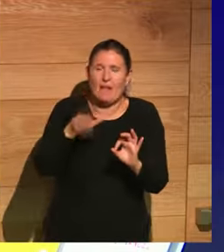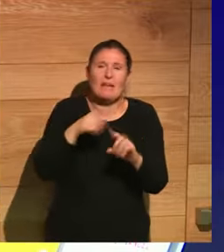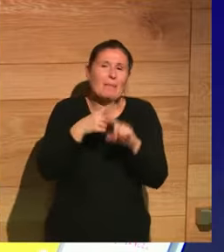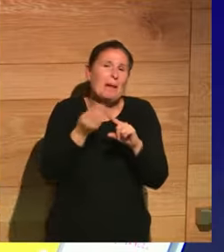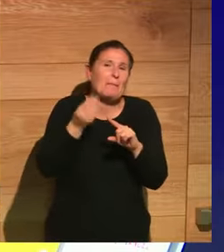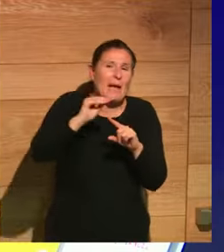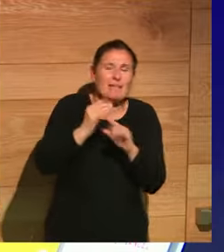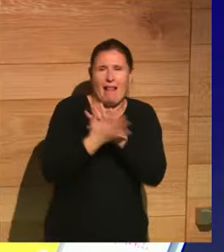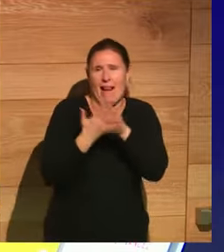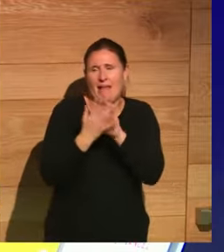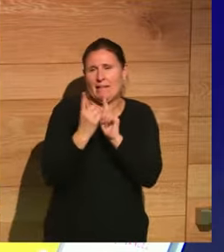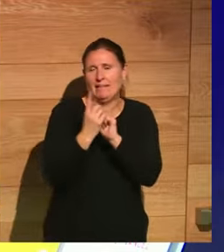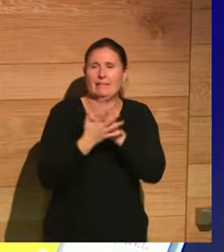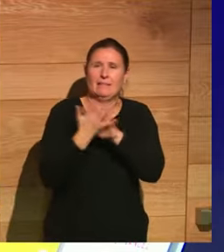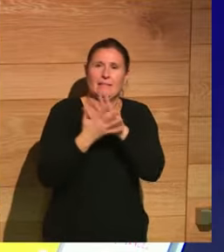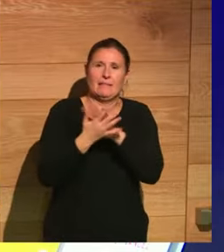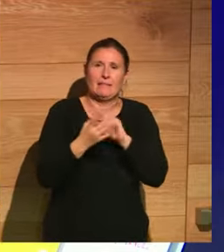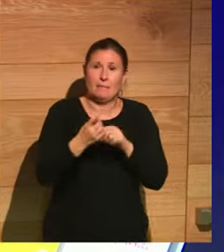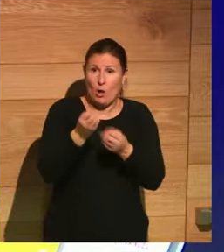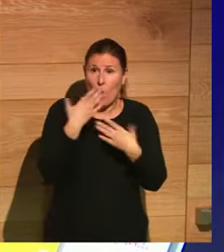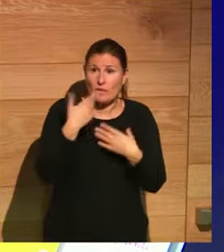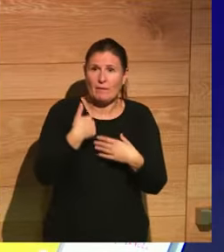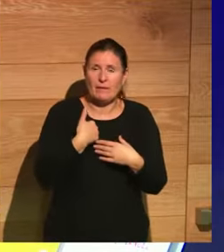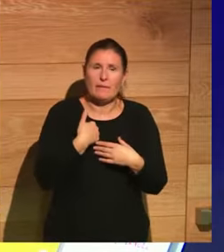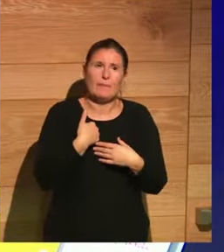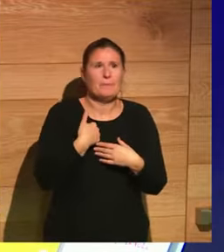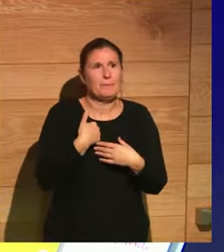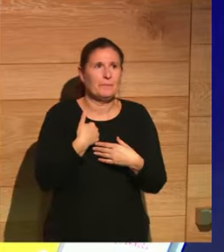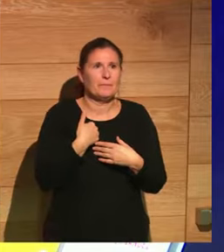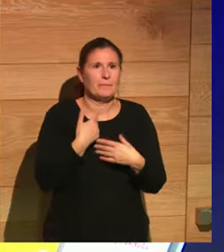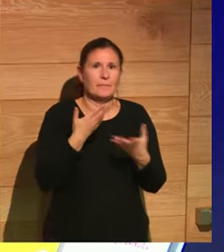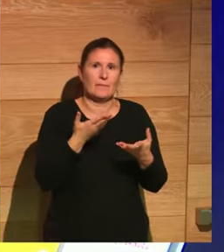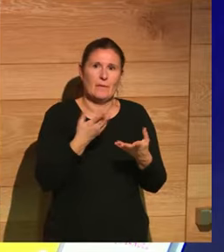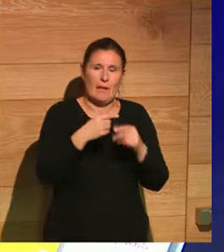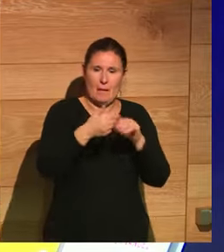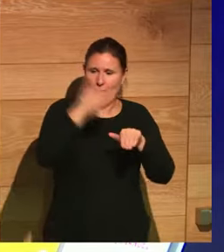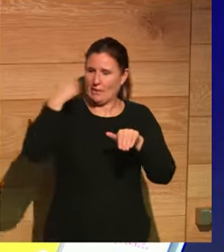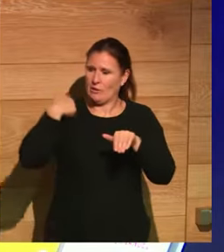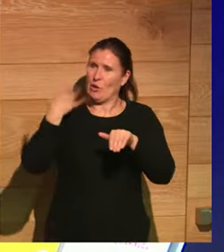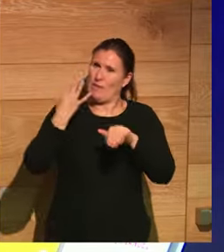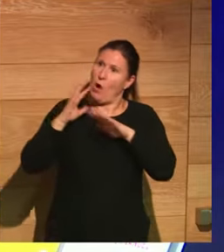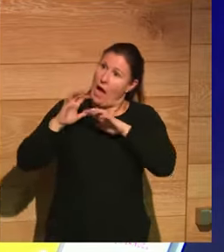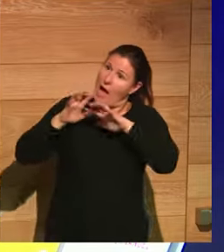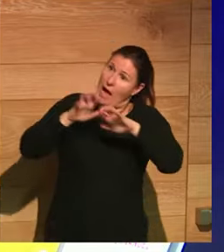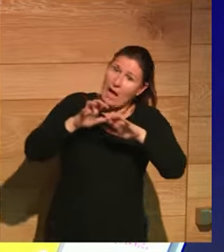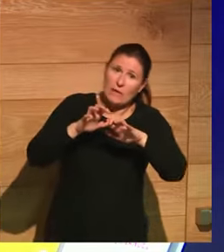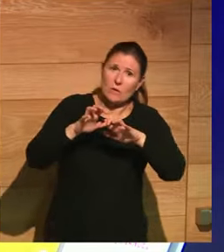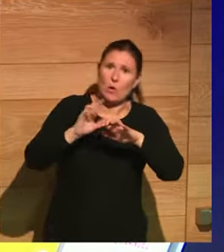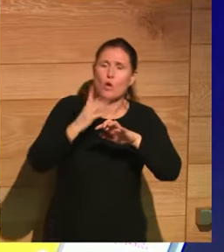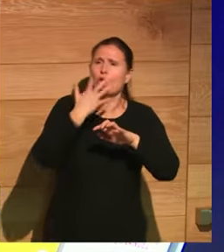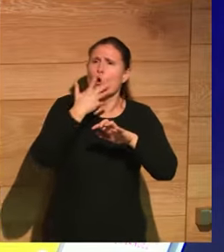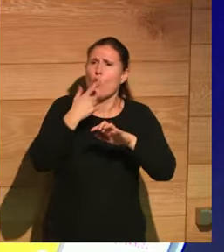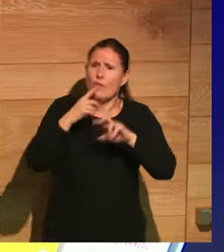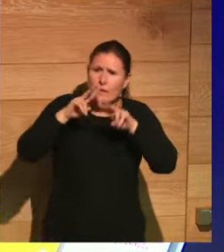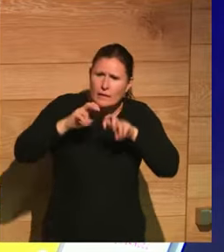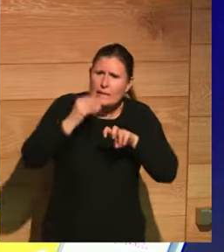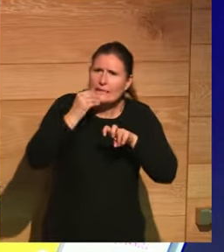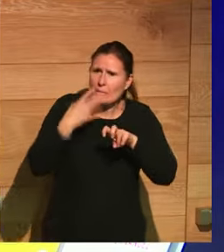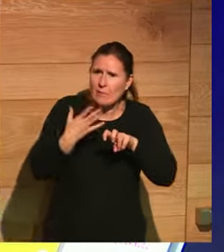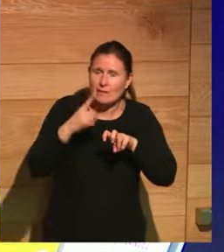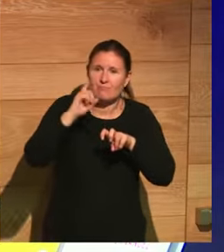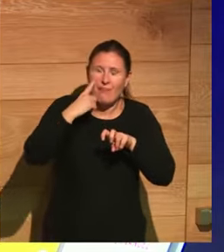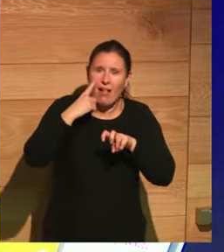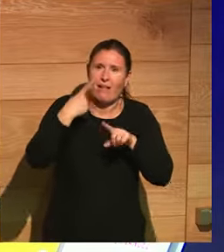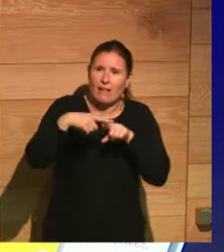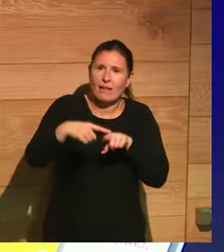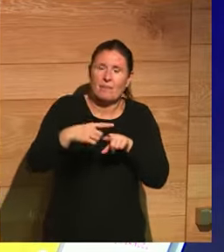media hora más y me contaba justo eso que no hay que aprender tampoco nada del pasado que está muy bien conocerlo descubrirlo pero